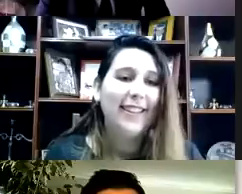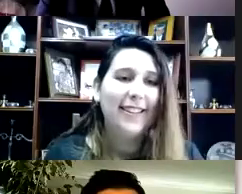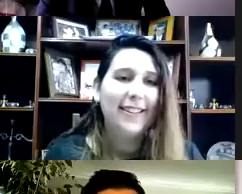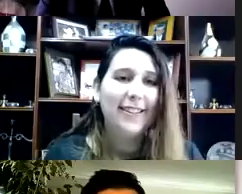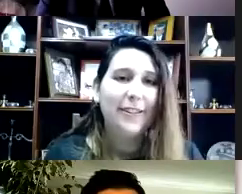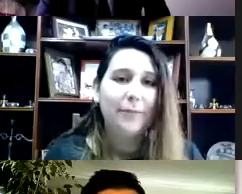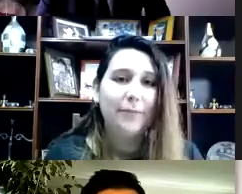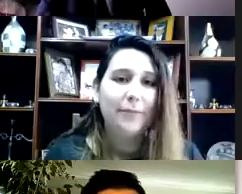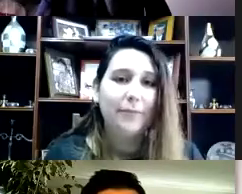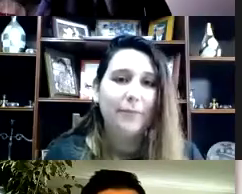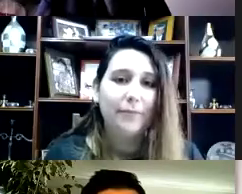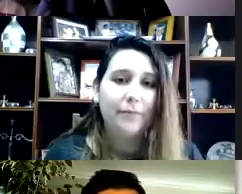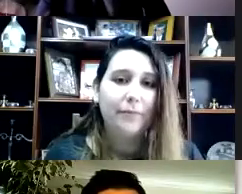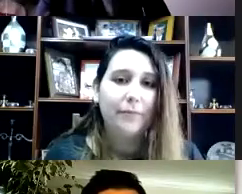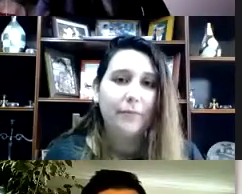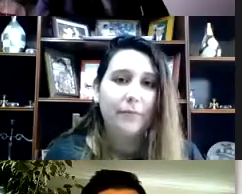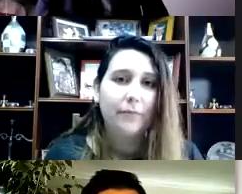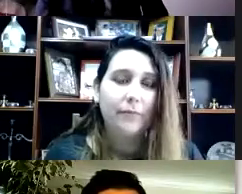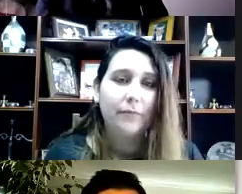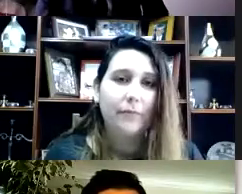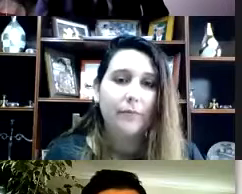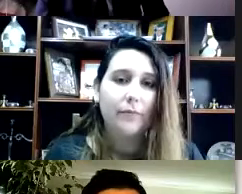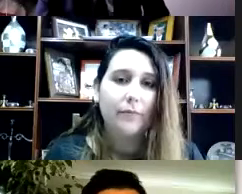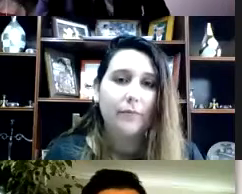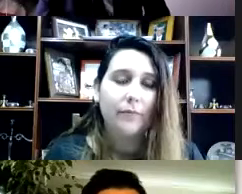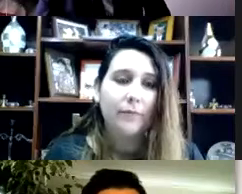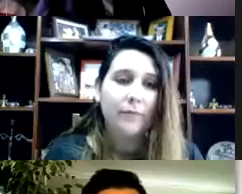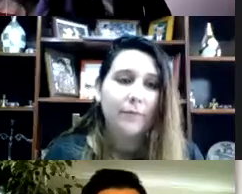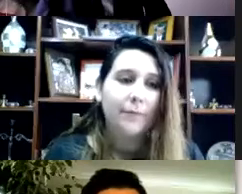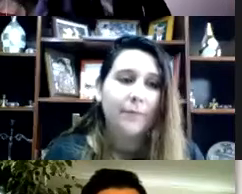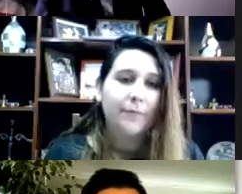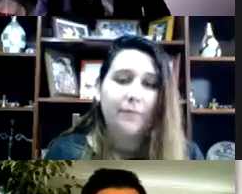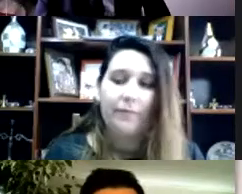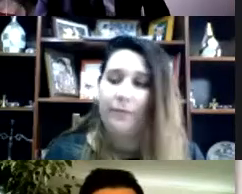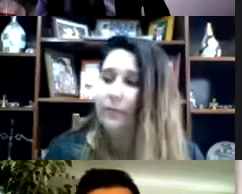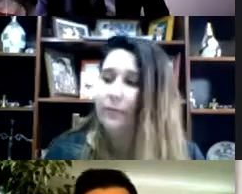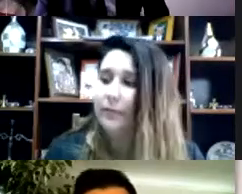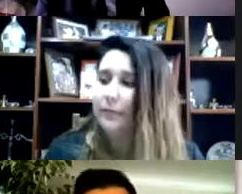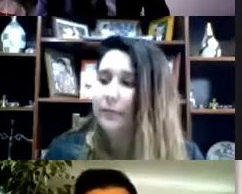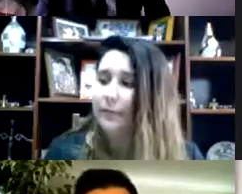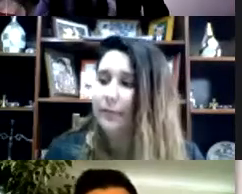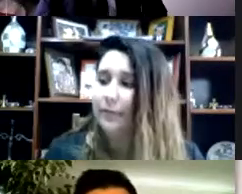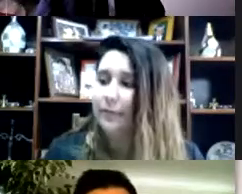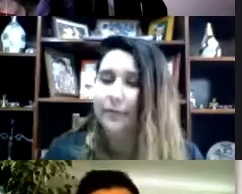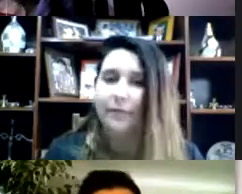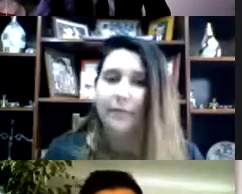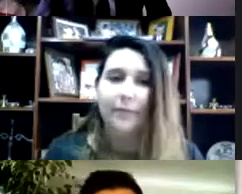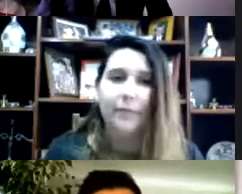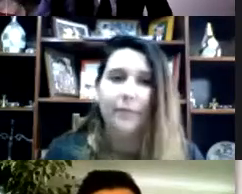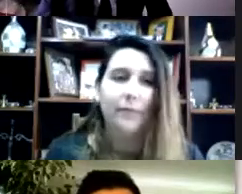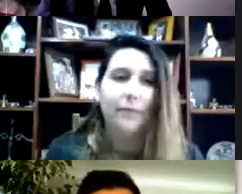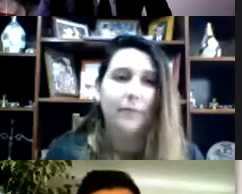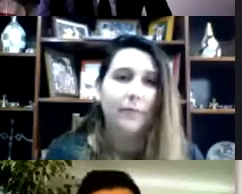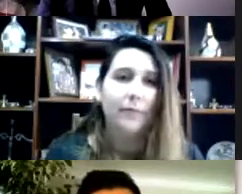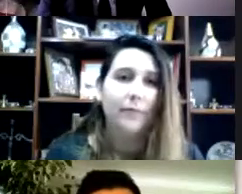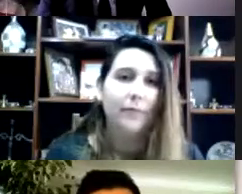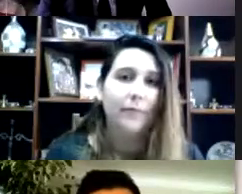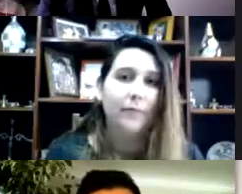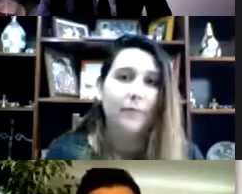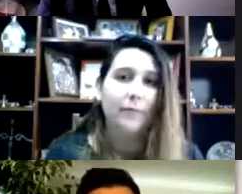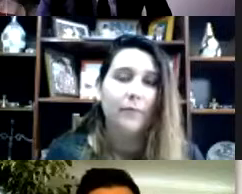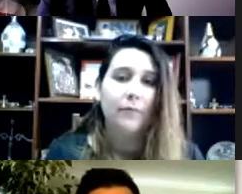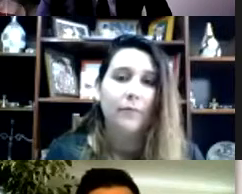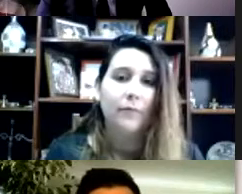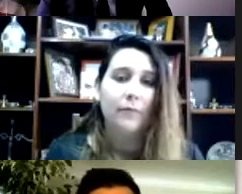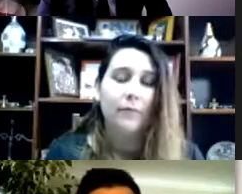Para poner en perspectiva la importancia de esta ceremonia, junto con saludar a los y las asistentes, se